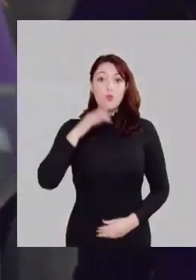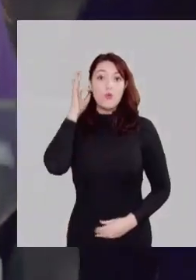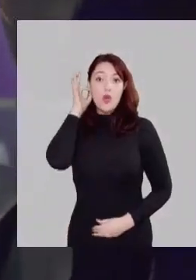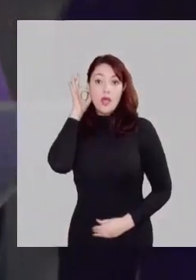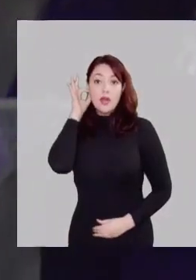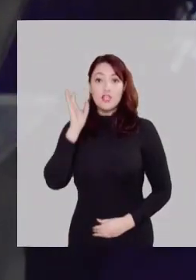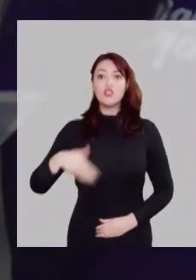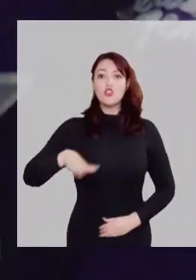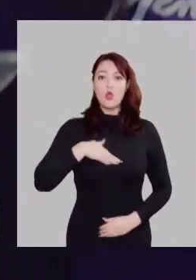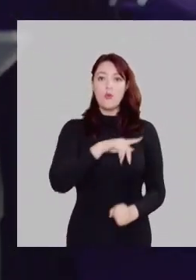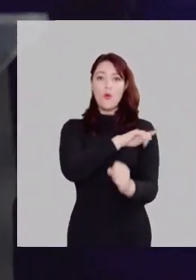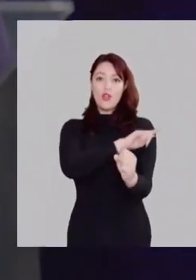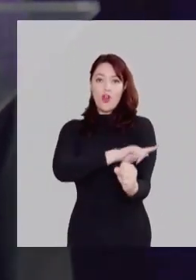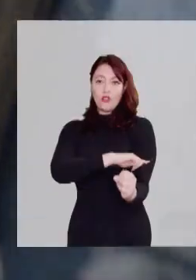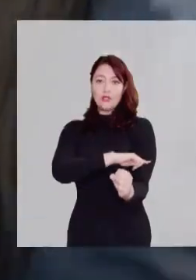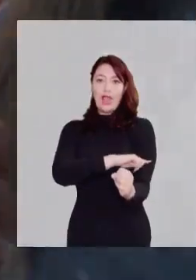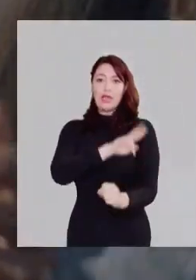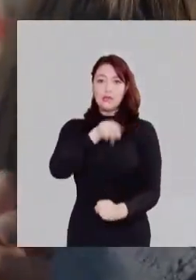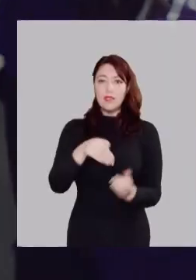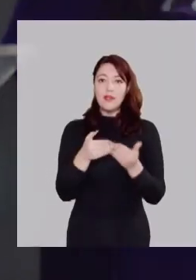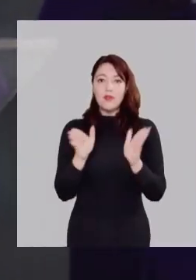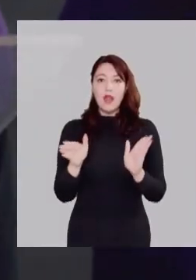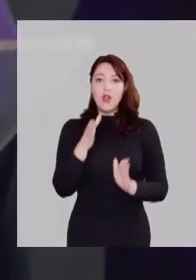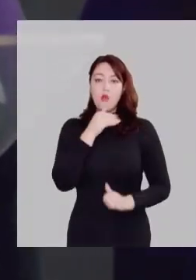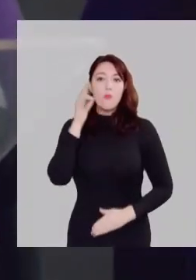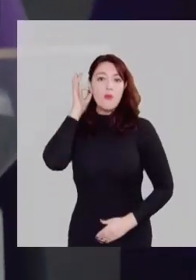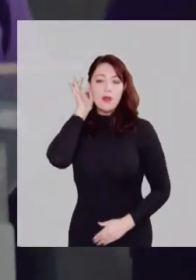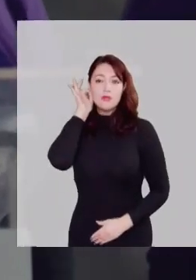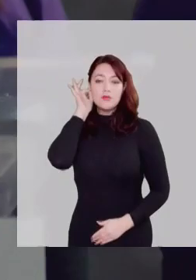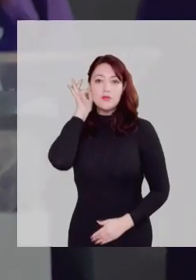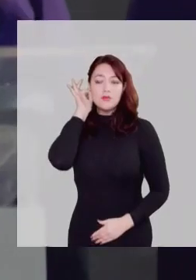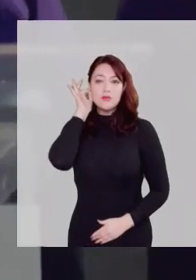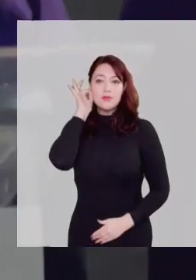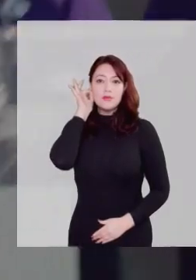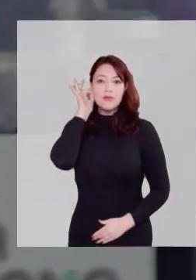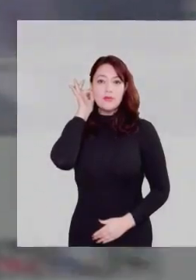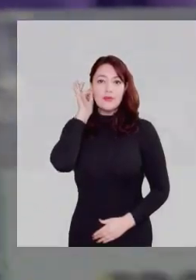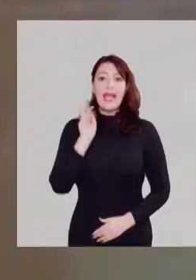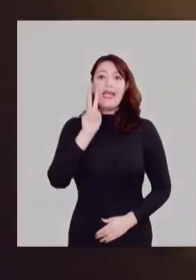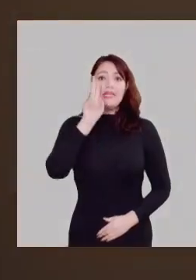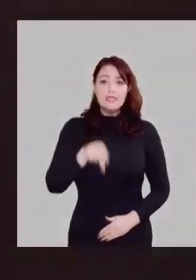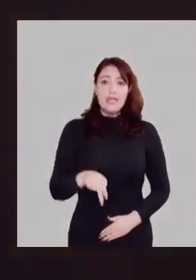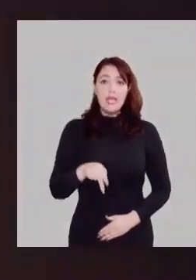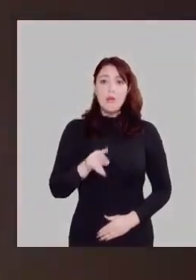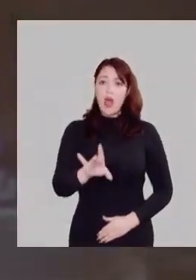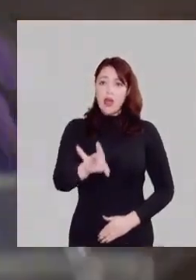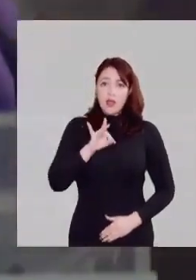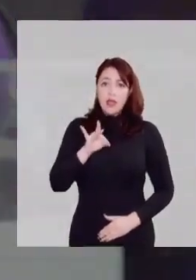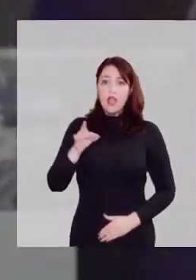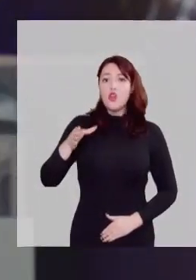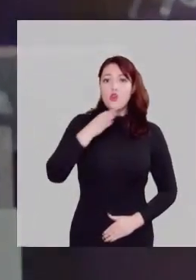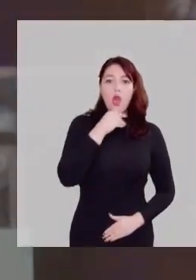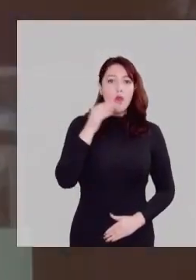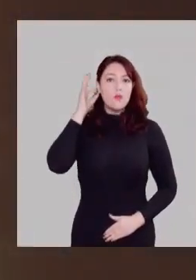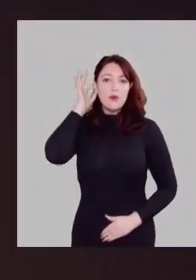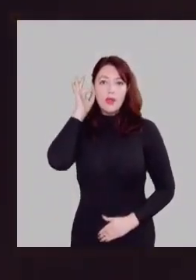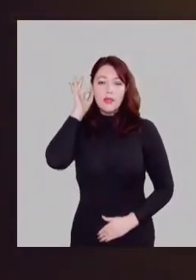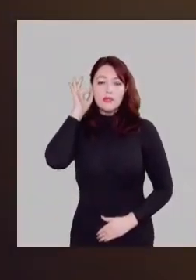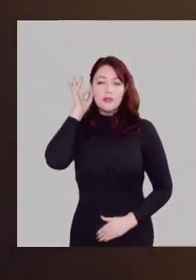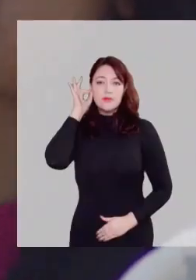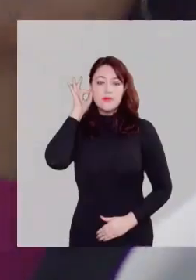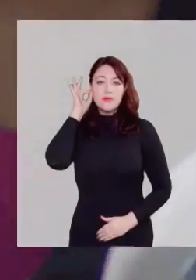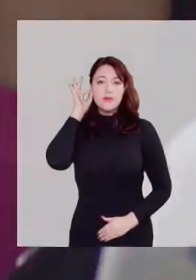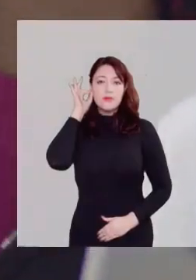Somos mujeres y somos poderosas. Sin libertad no hay mujeres. Sin poder elegir no hay